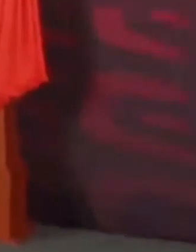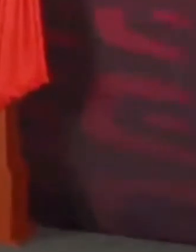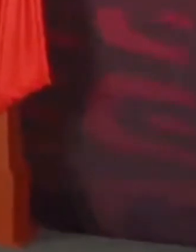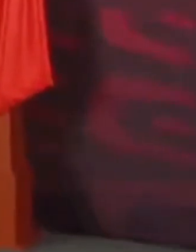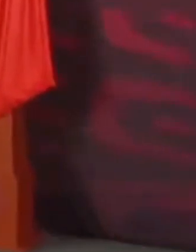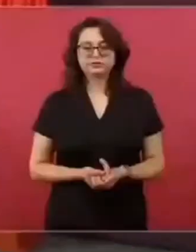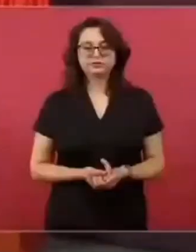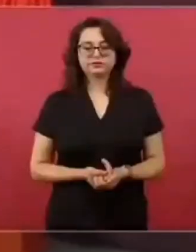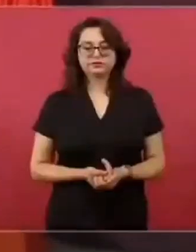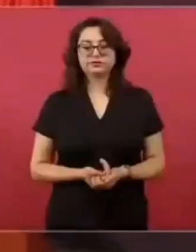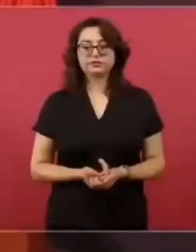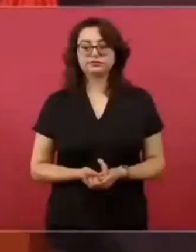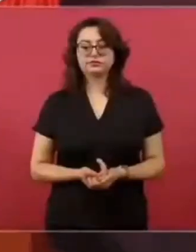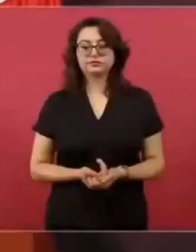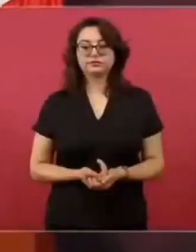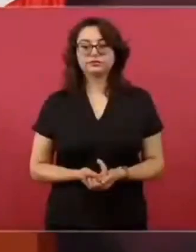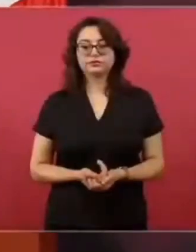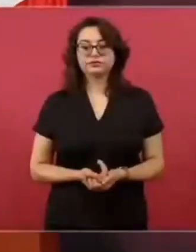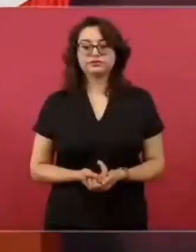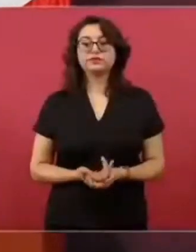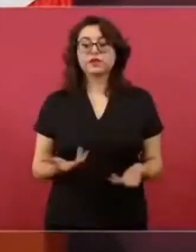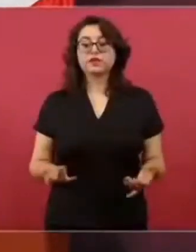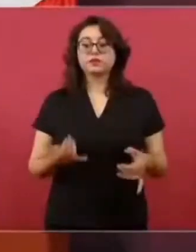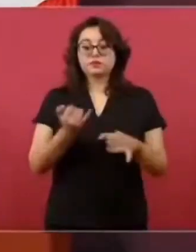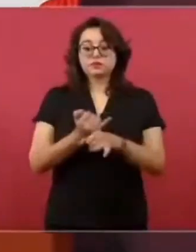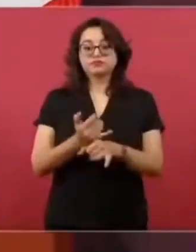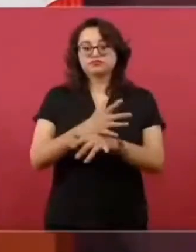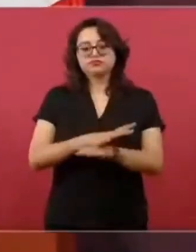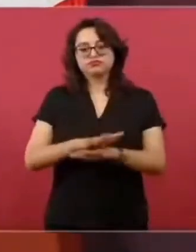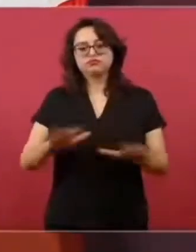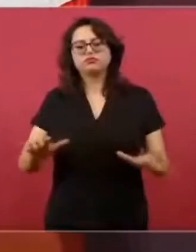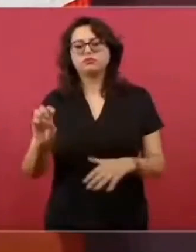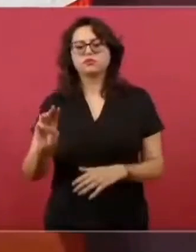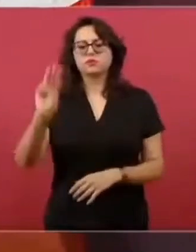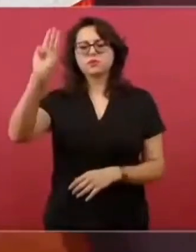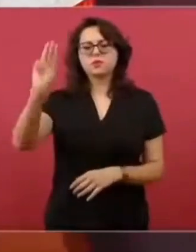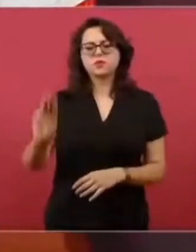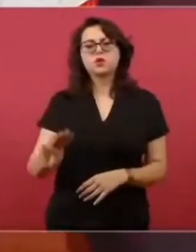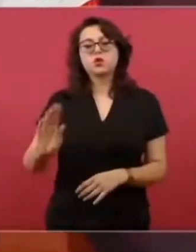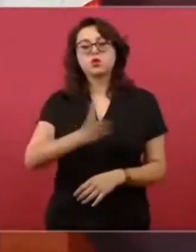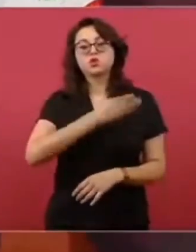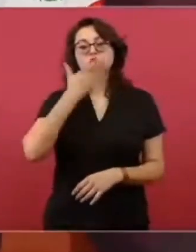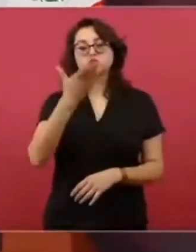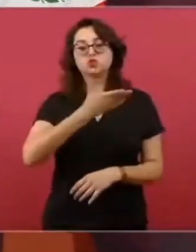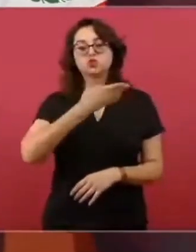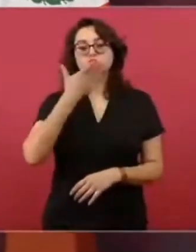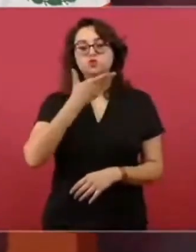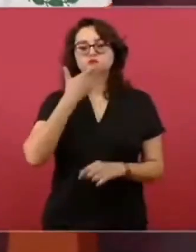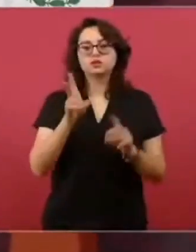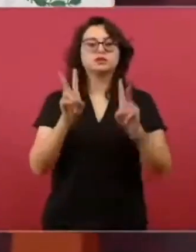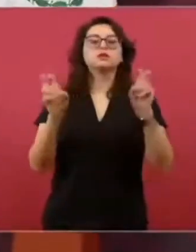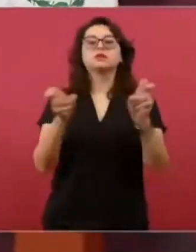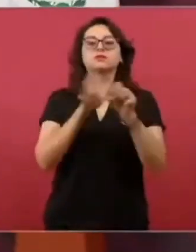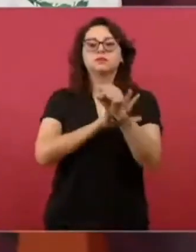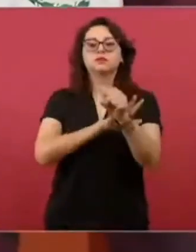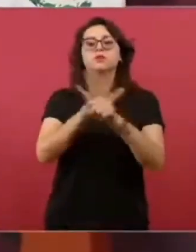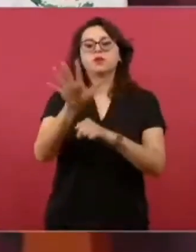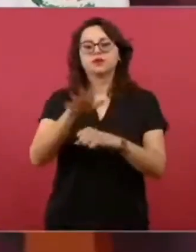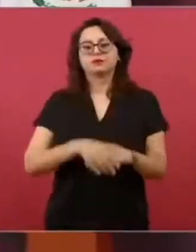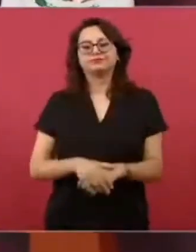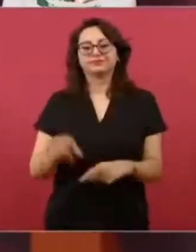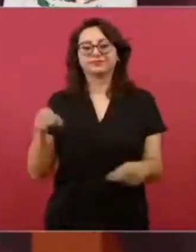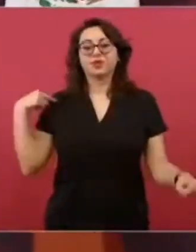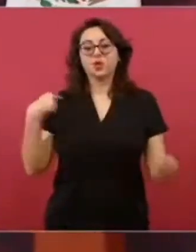sobre quién es quién en las mentiras de la semana, sin dejar de